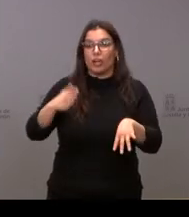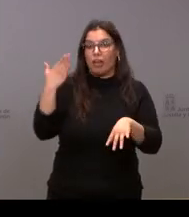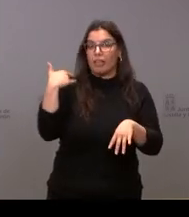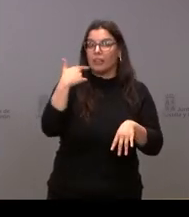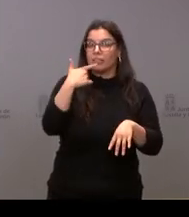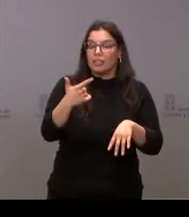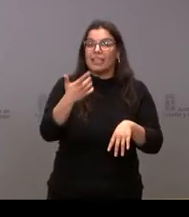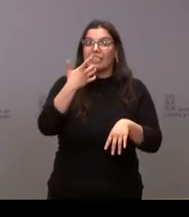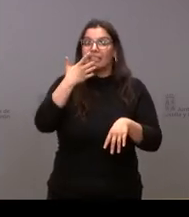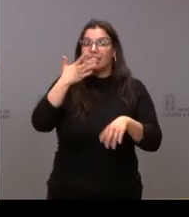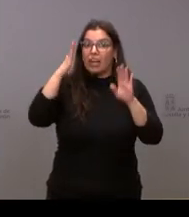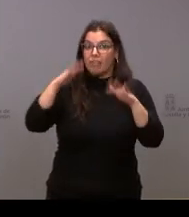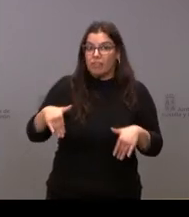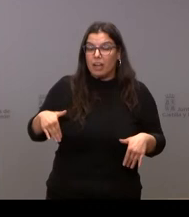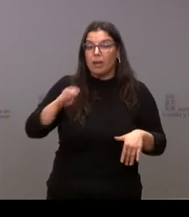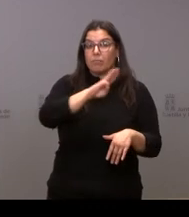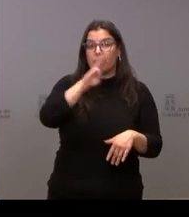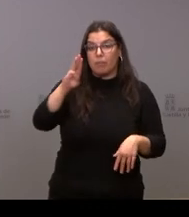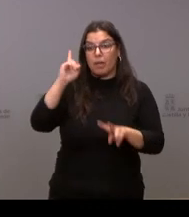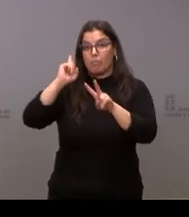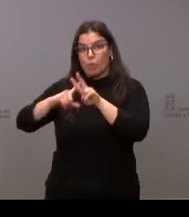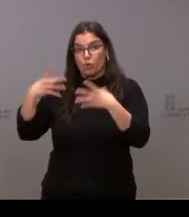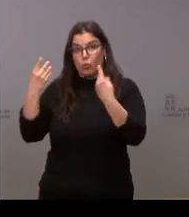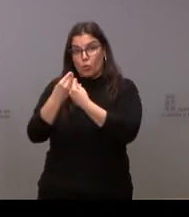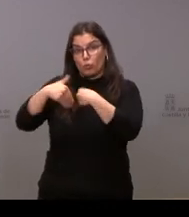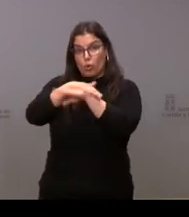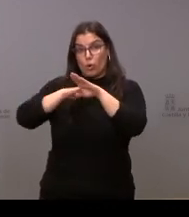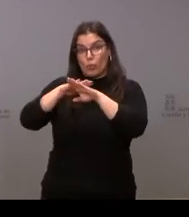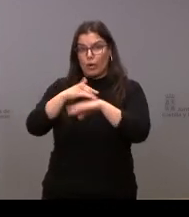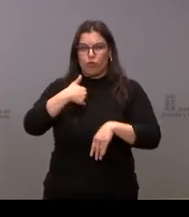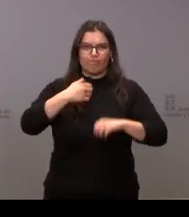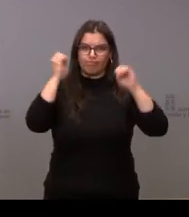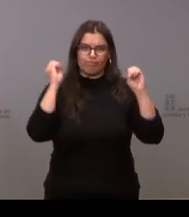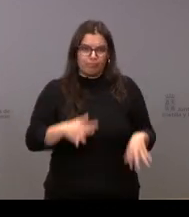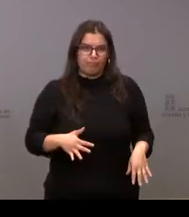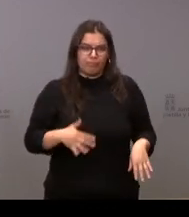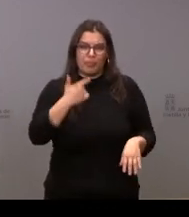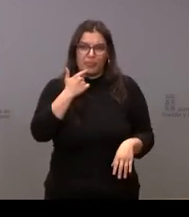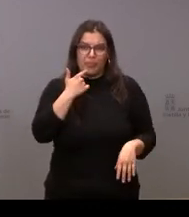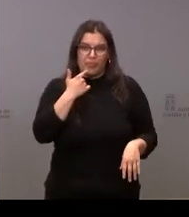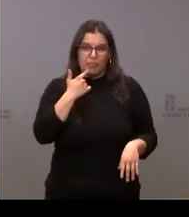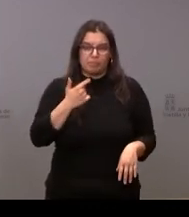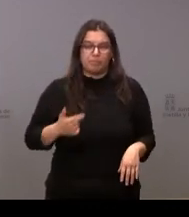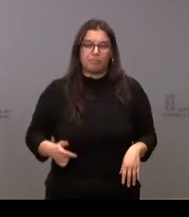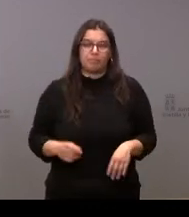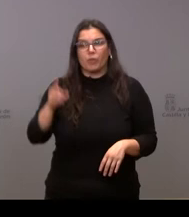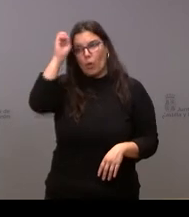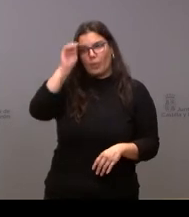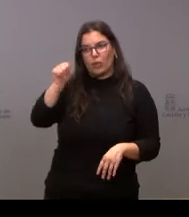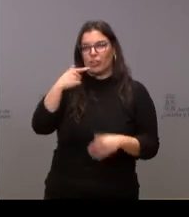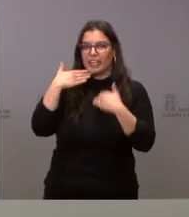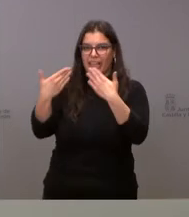dimitiría si finalmente el PP y Vox forman un gobierno autonómico en Castilla y León cuál es la valoración gracias